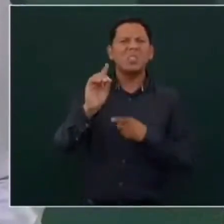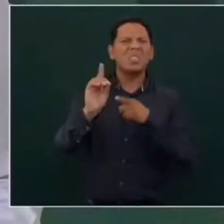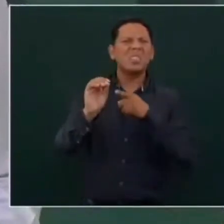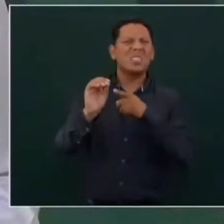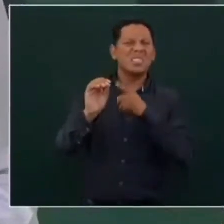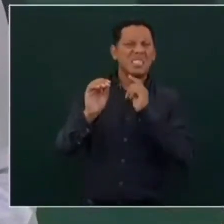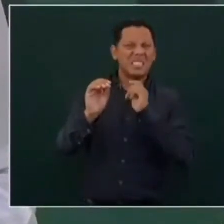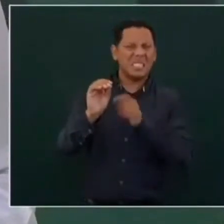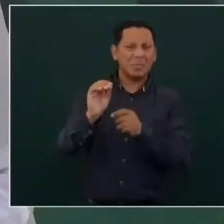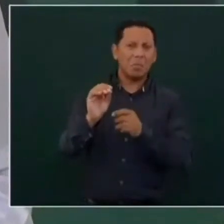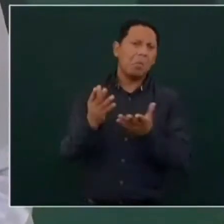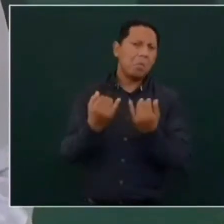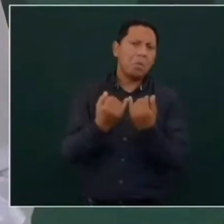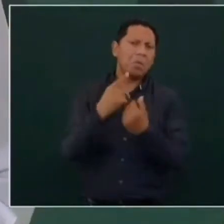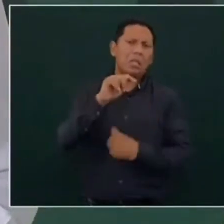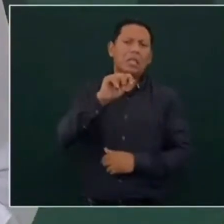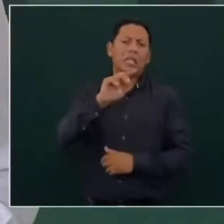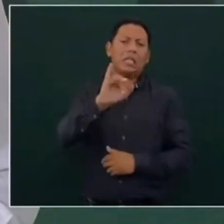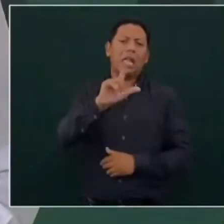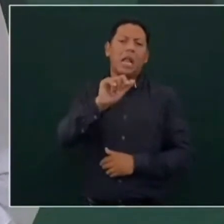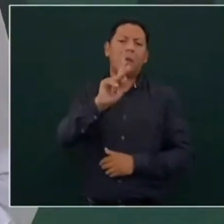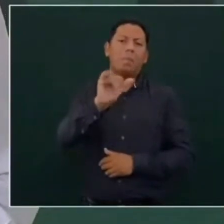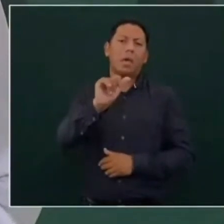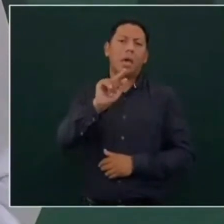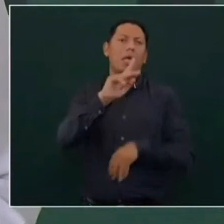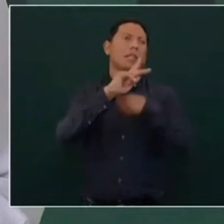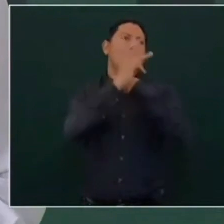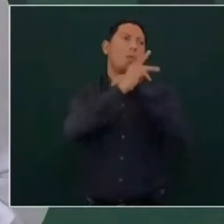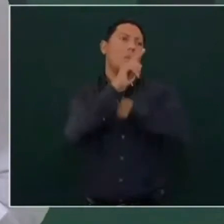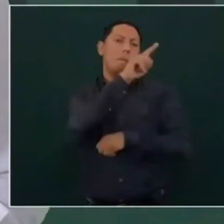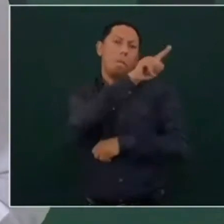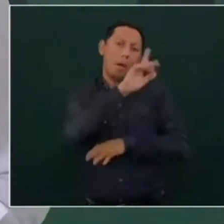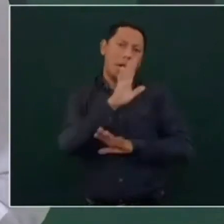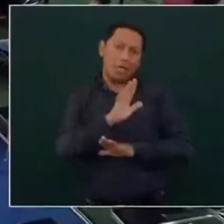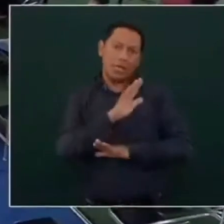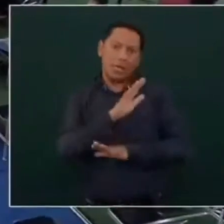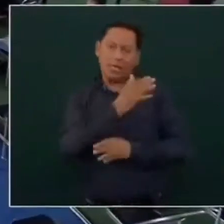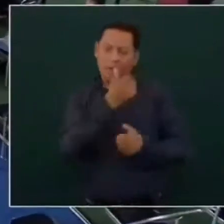importación. Y una nativa, una Tenguayaca, que